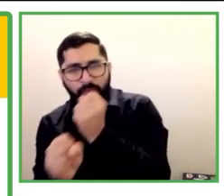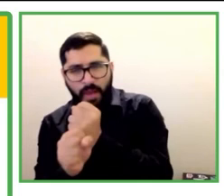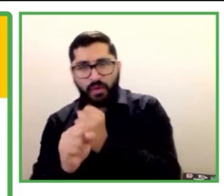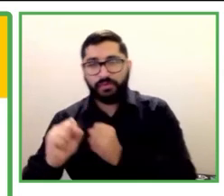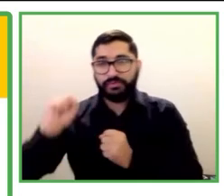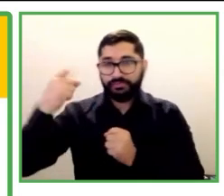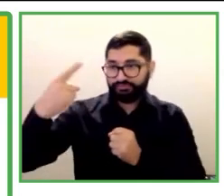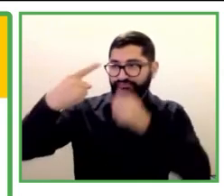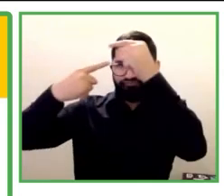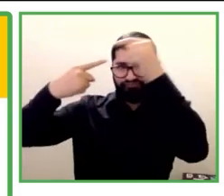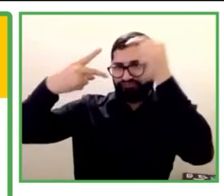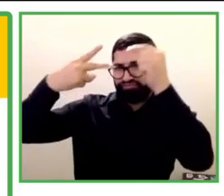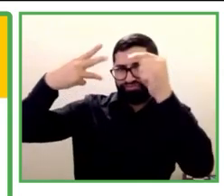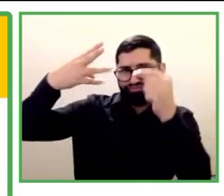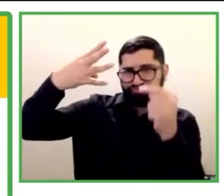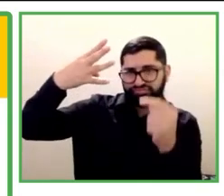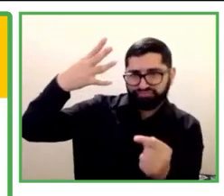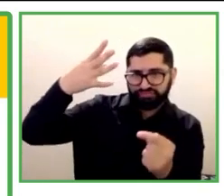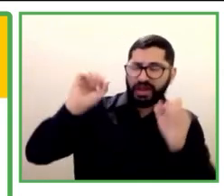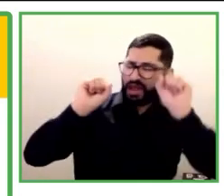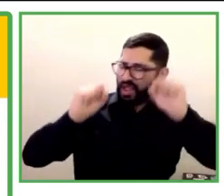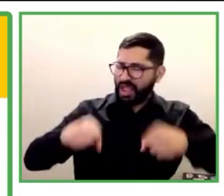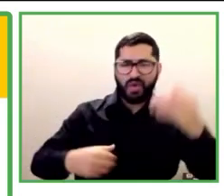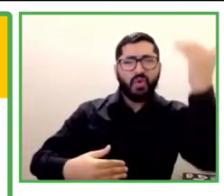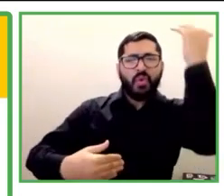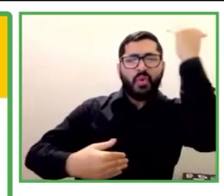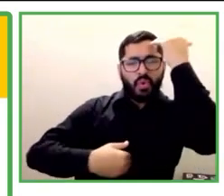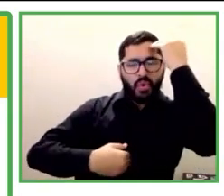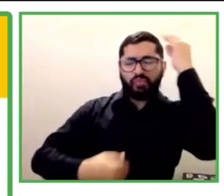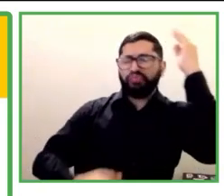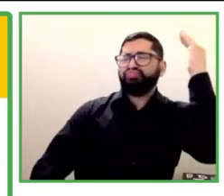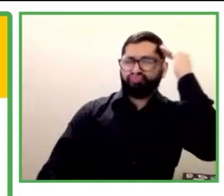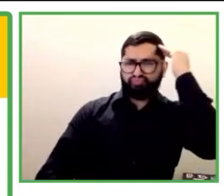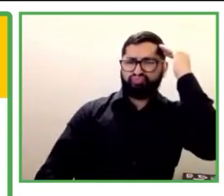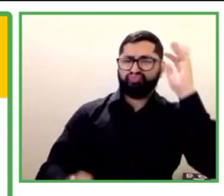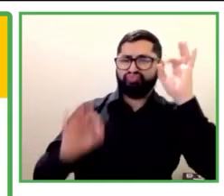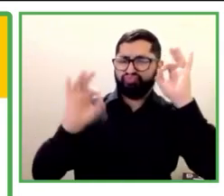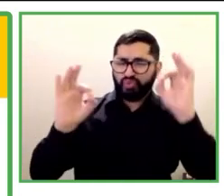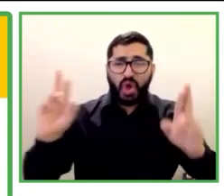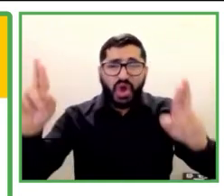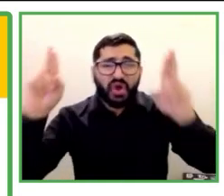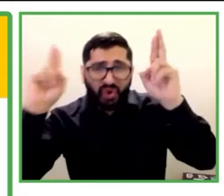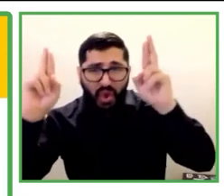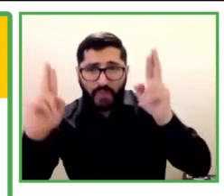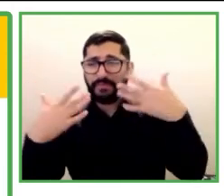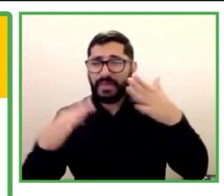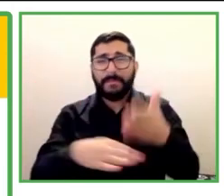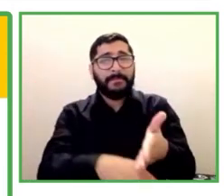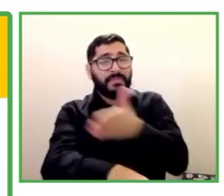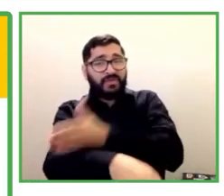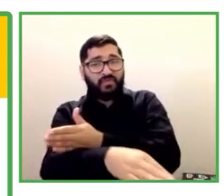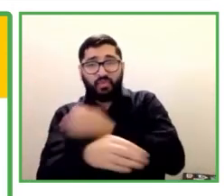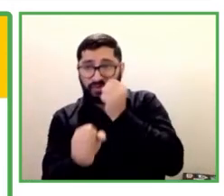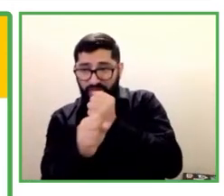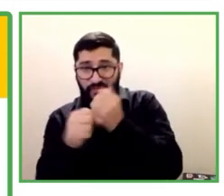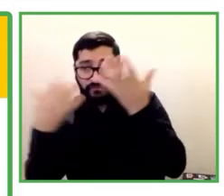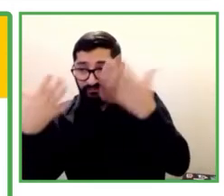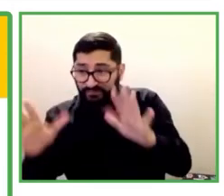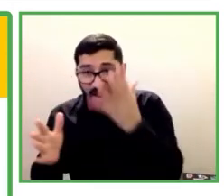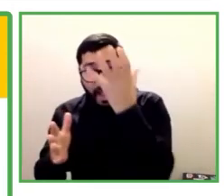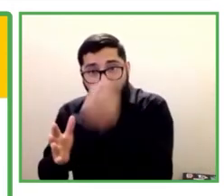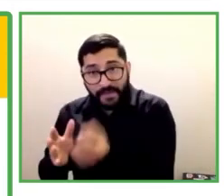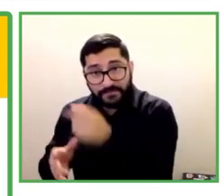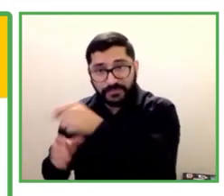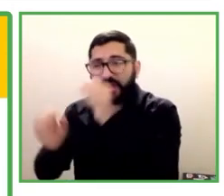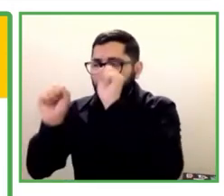comunes y que preferentemente haya trabajado con este tipo de organizaciones, con personas con